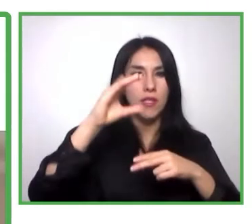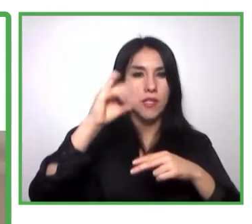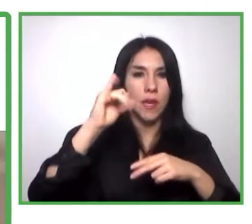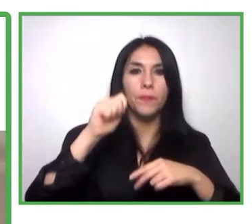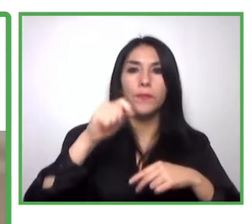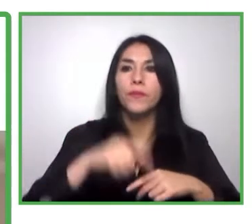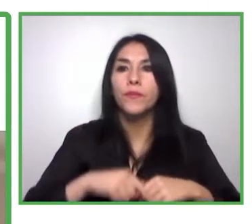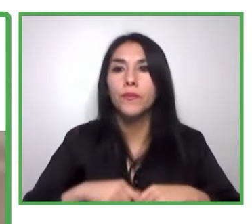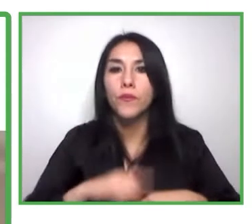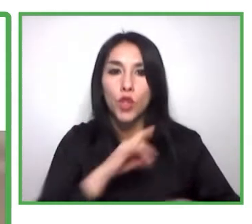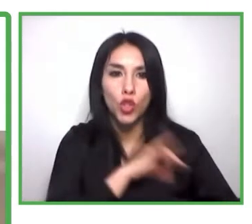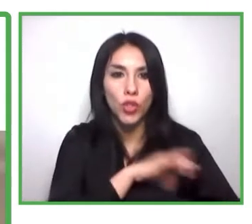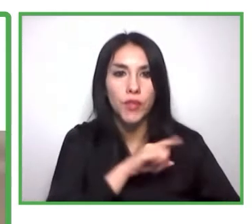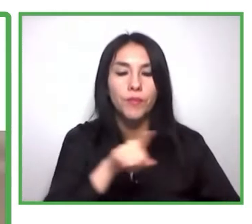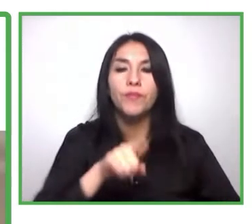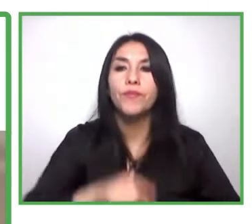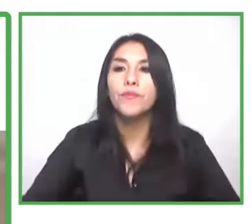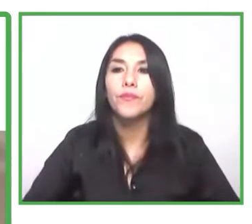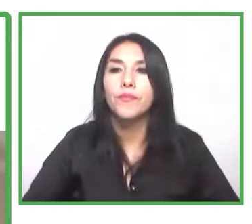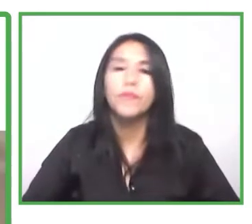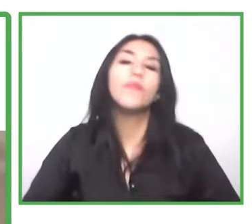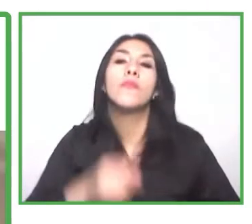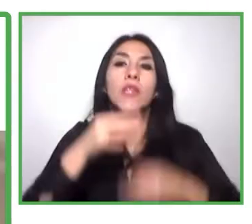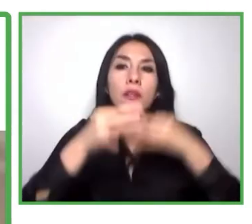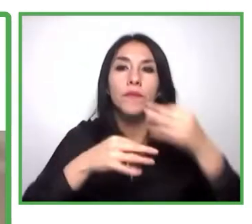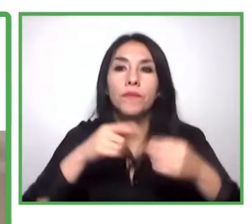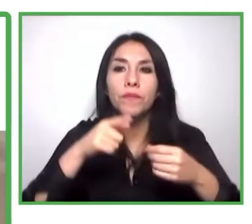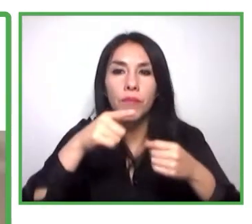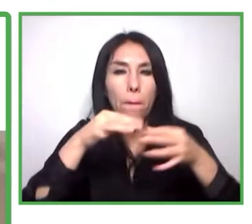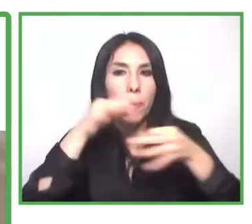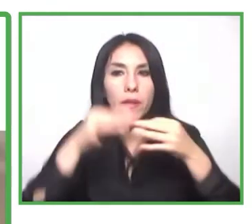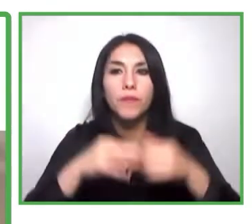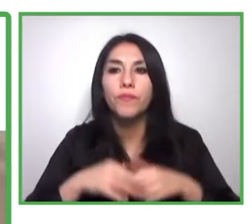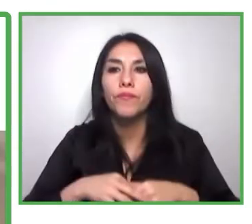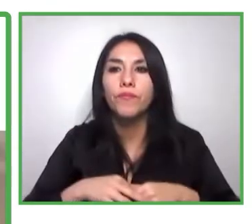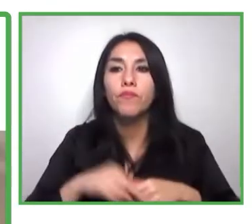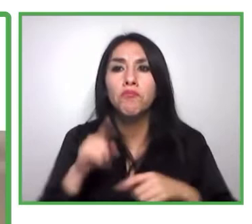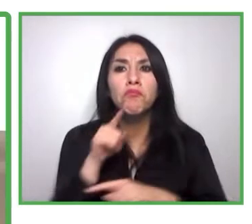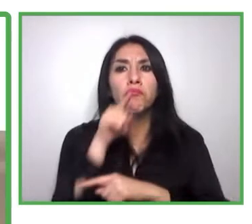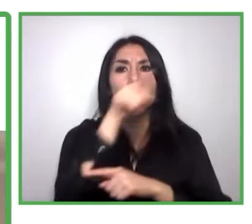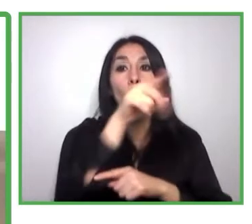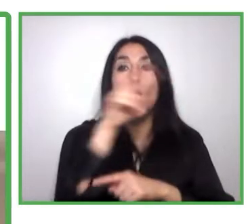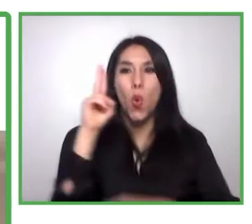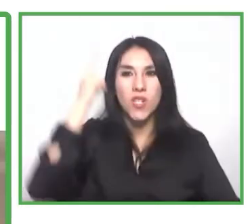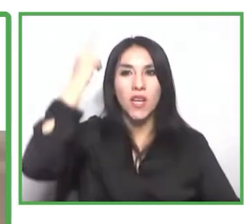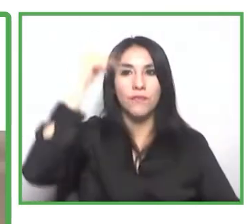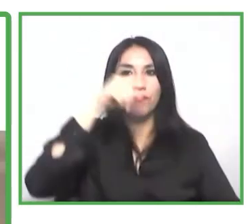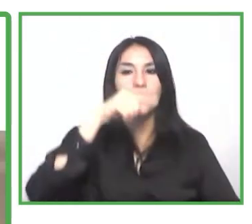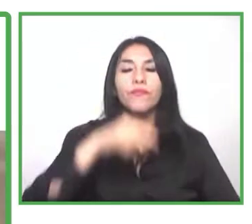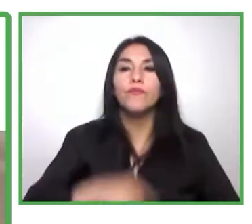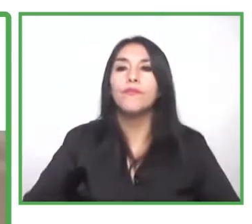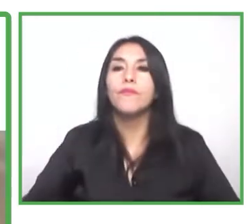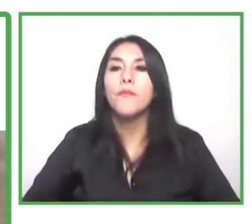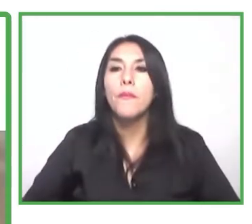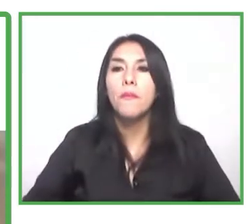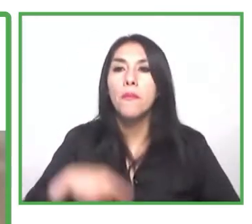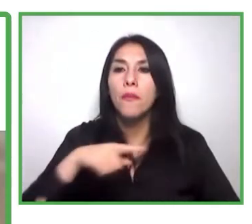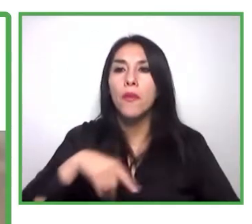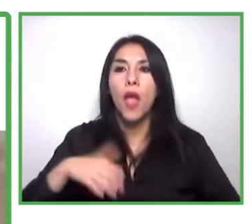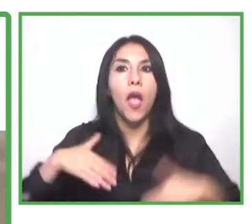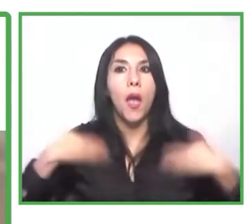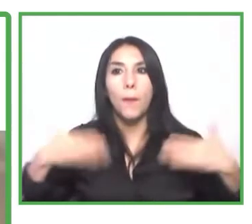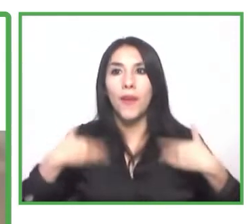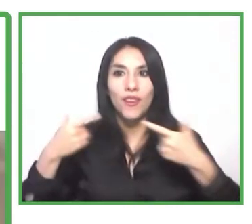mencionaba, que fuimos también a Uruguay, estamos muy contentos de hacer la Expo Inclusión en Uruguay, donde